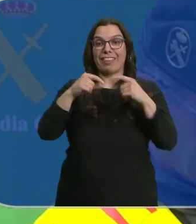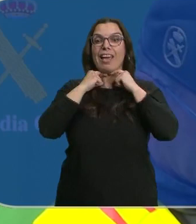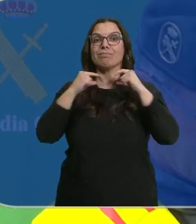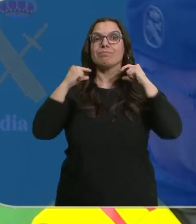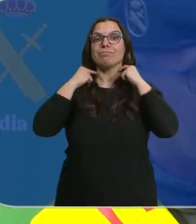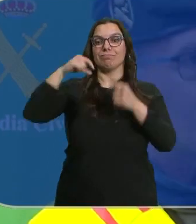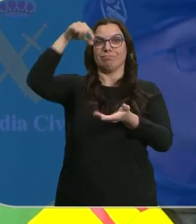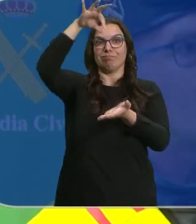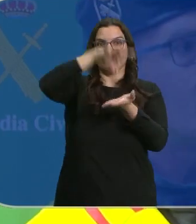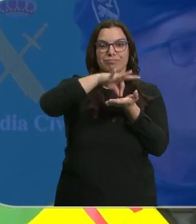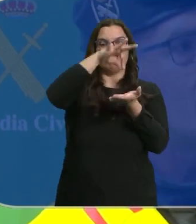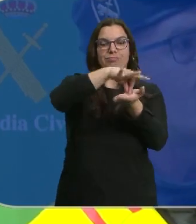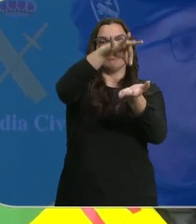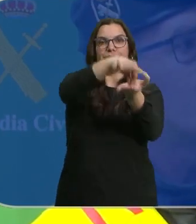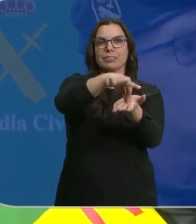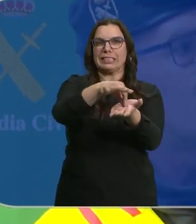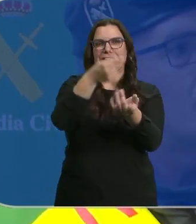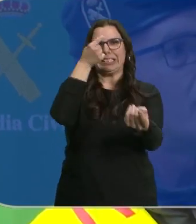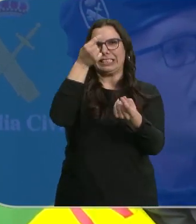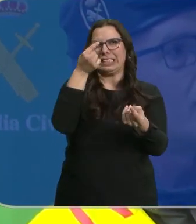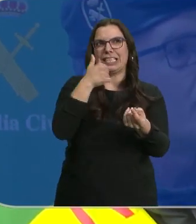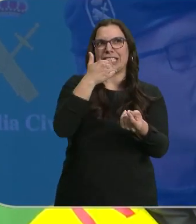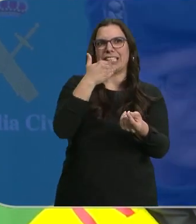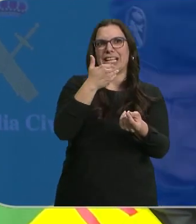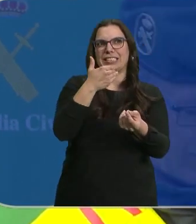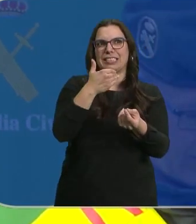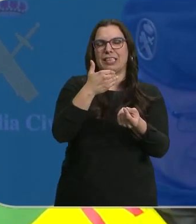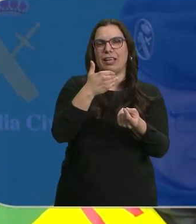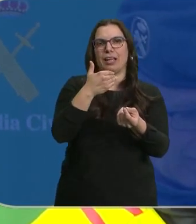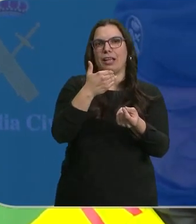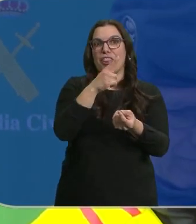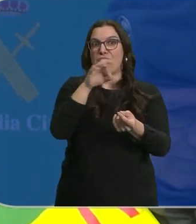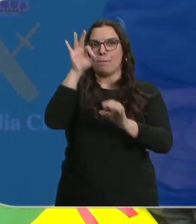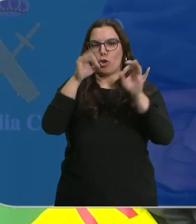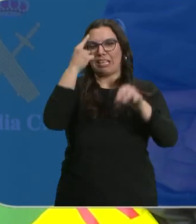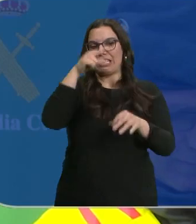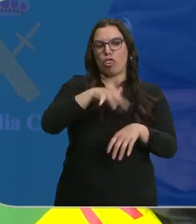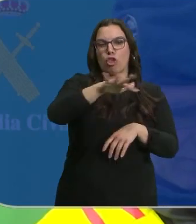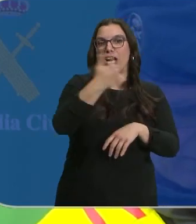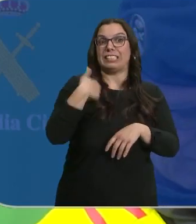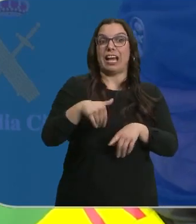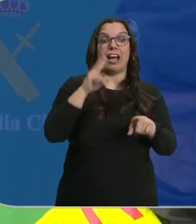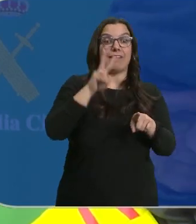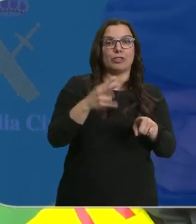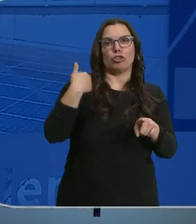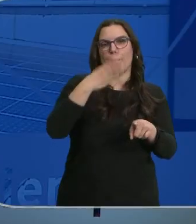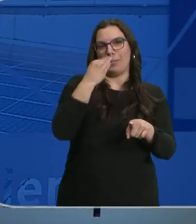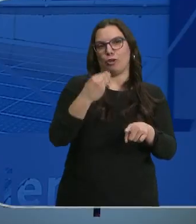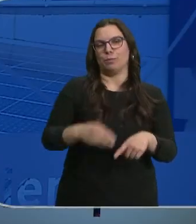eficaz al 100% y nos va a señalar con una precisión casi de 5 metros las zonas que podemos descartar.